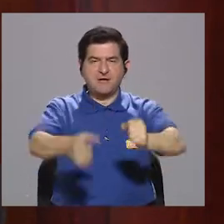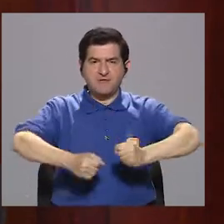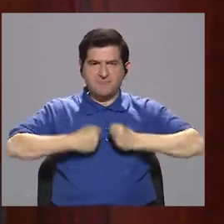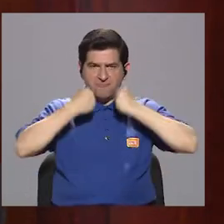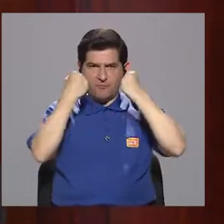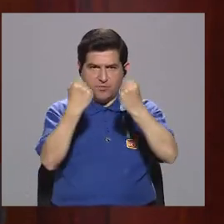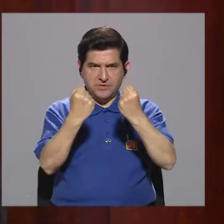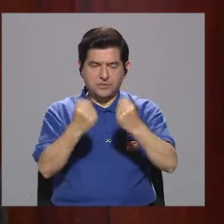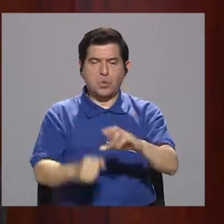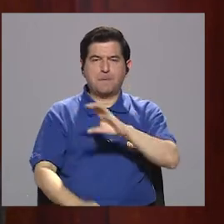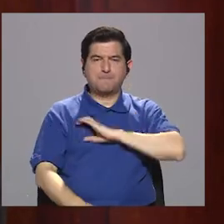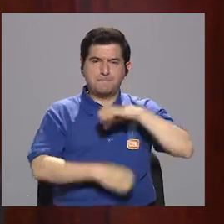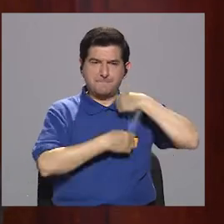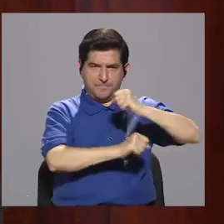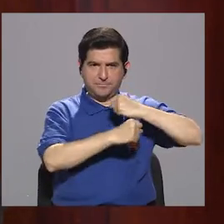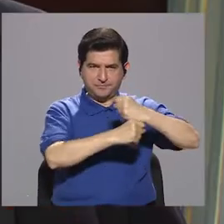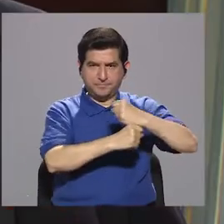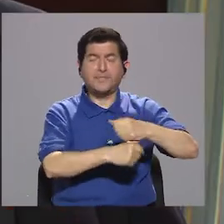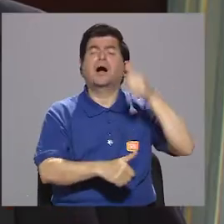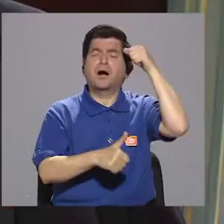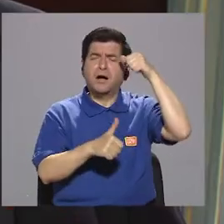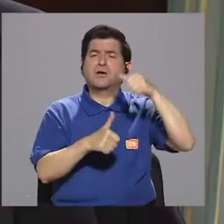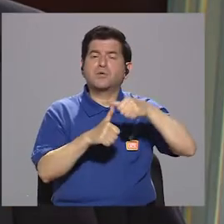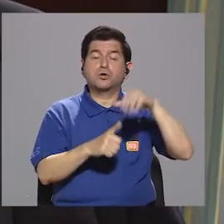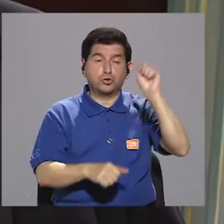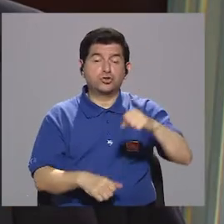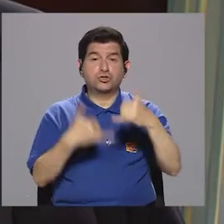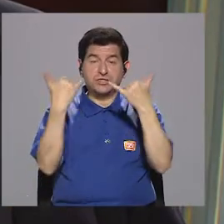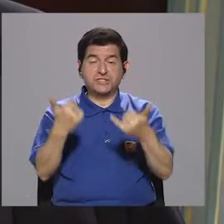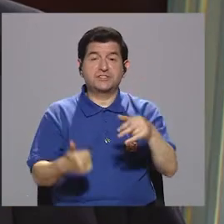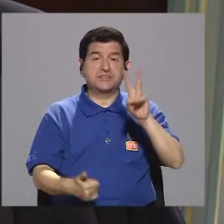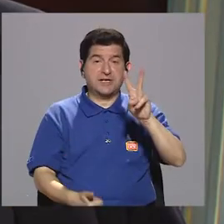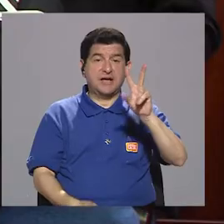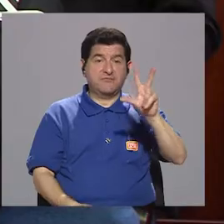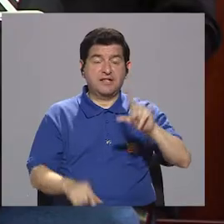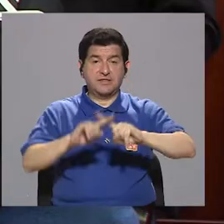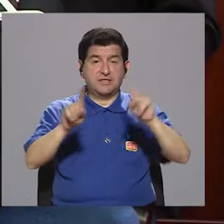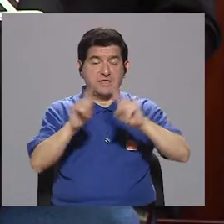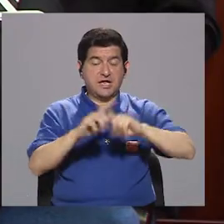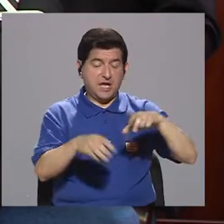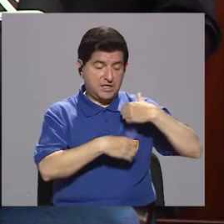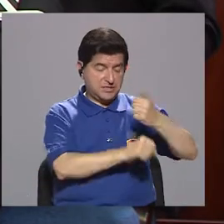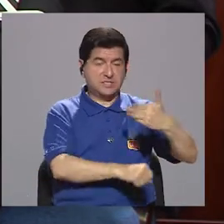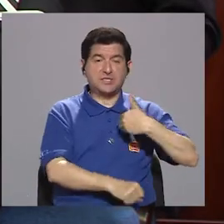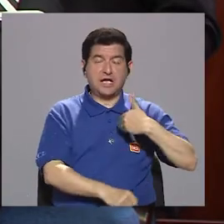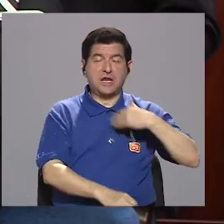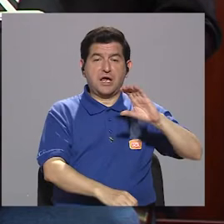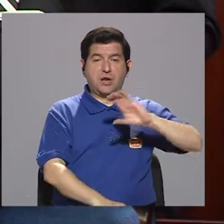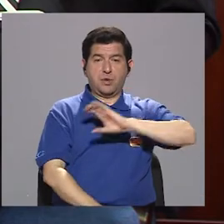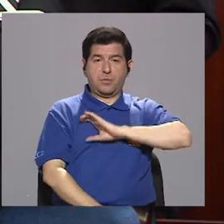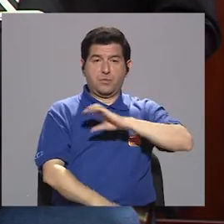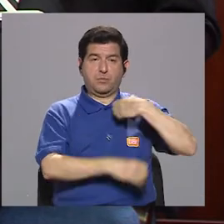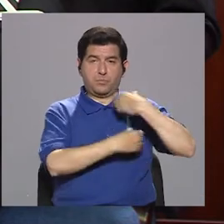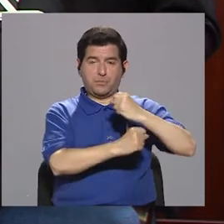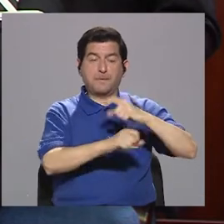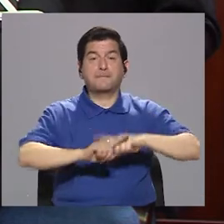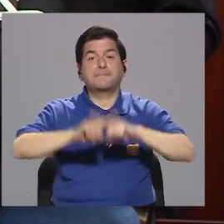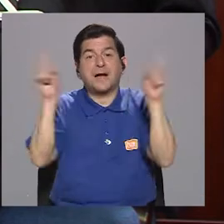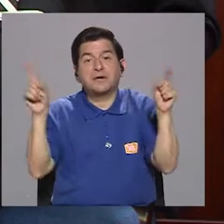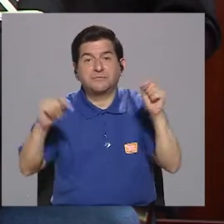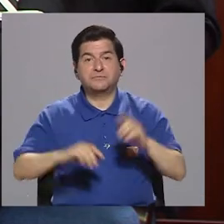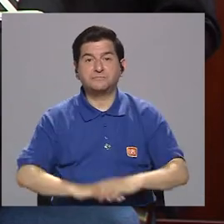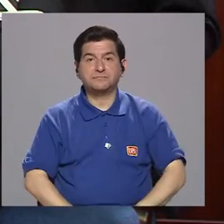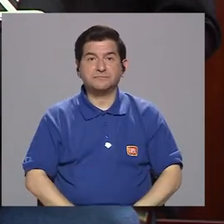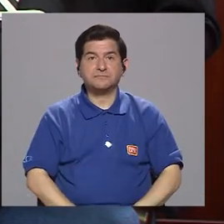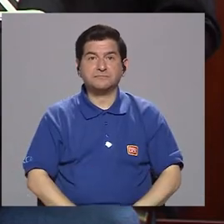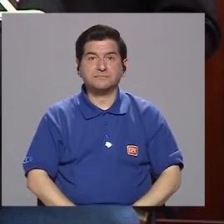fortalecimiento de las policías municipales, porque ya existen 23 municipalidades que tienen policía municipal. Sin embargo,